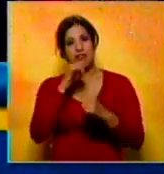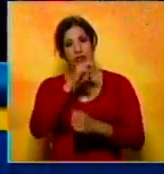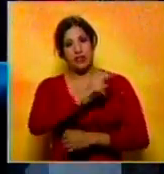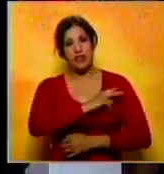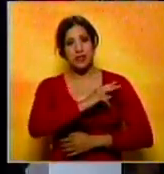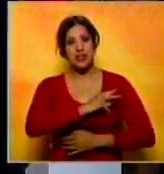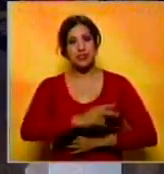Noticiero Benevisión.